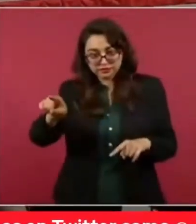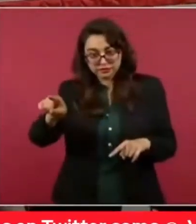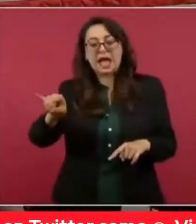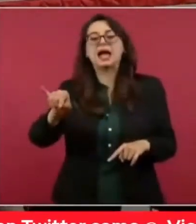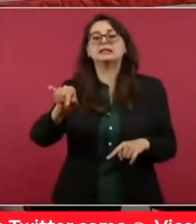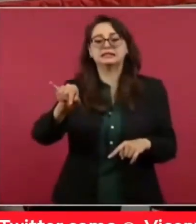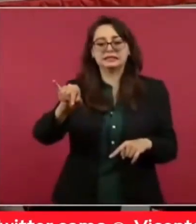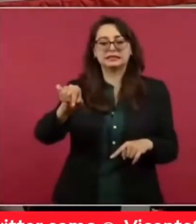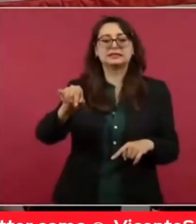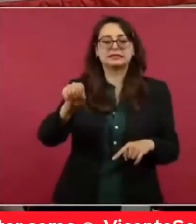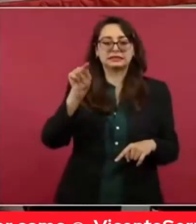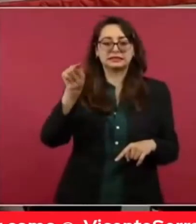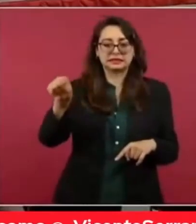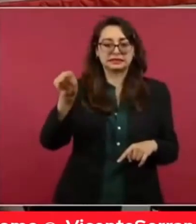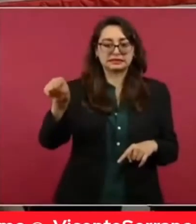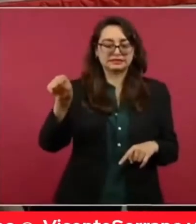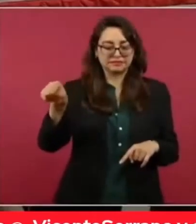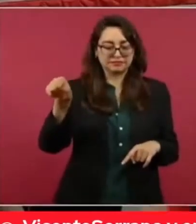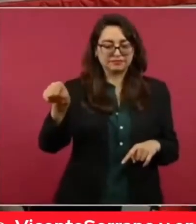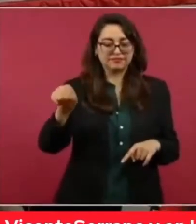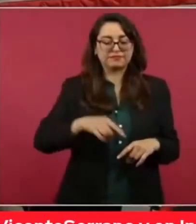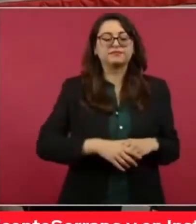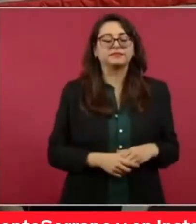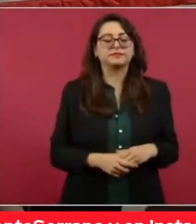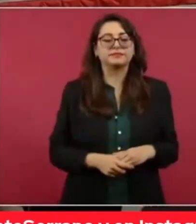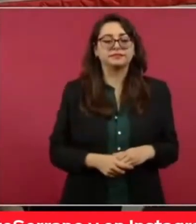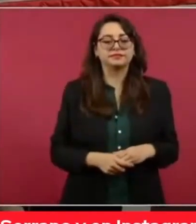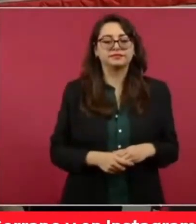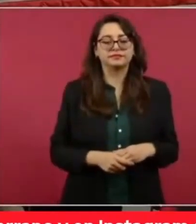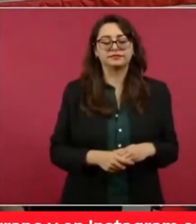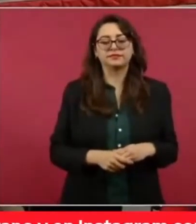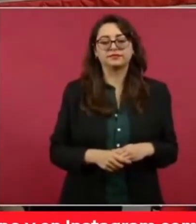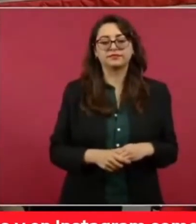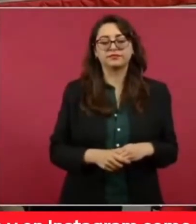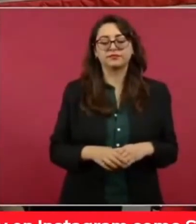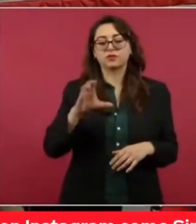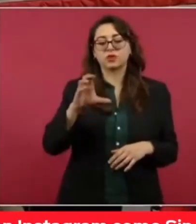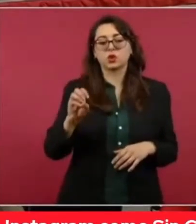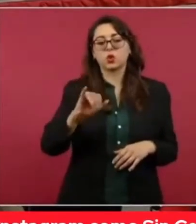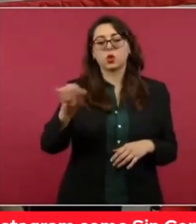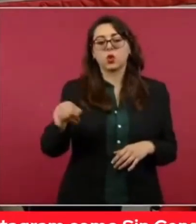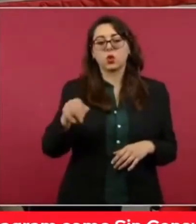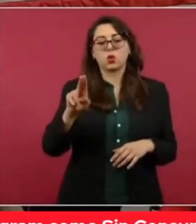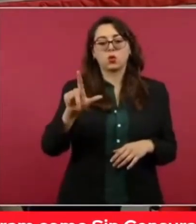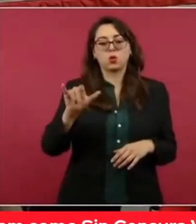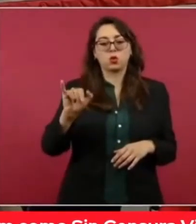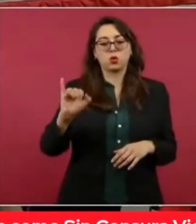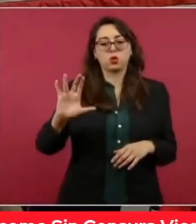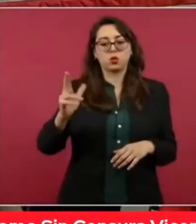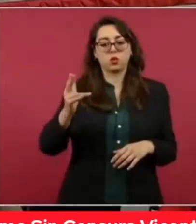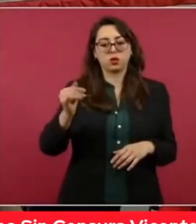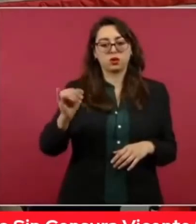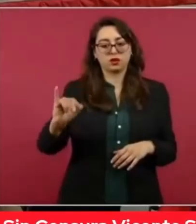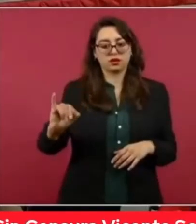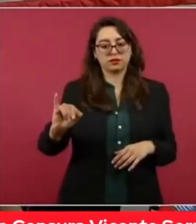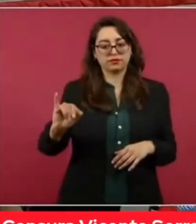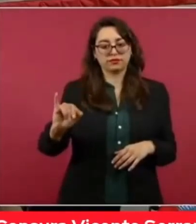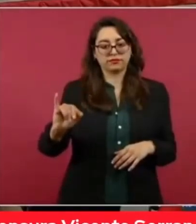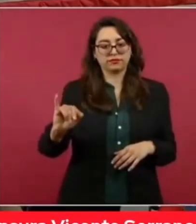es aquí. Aquí está Cojulich. Entonces, la estación,